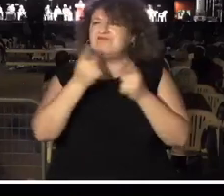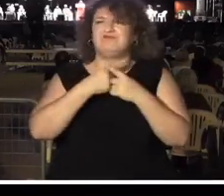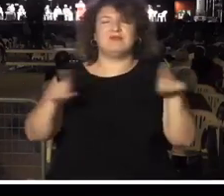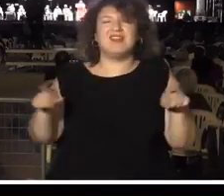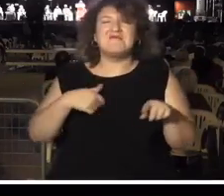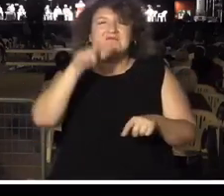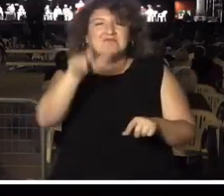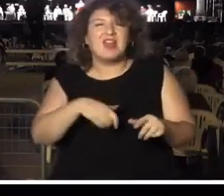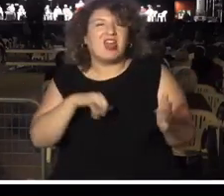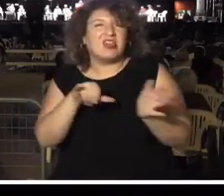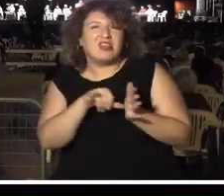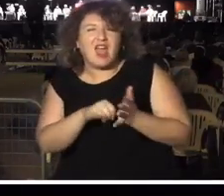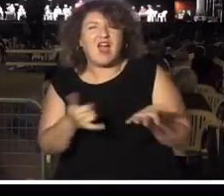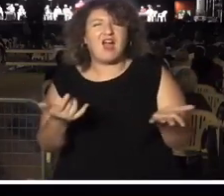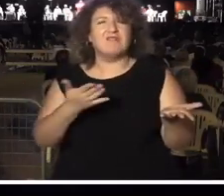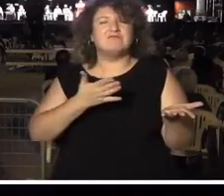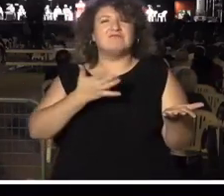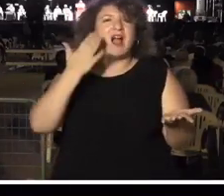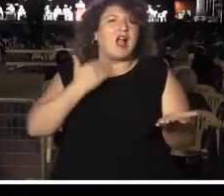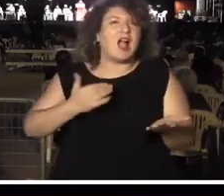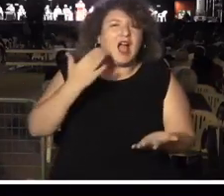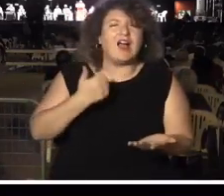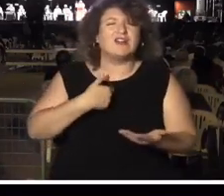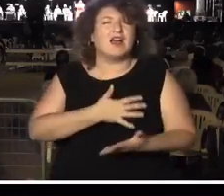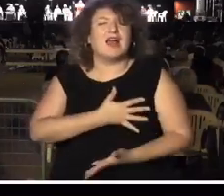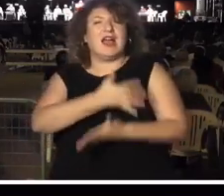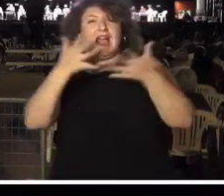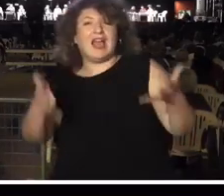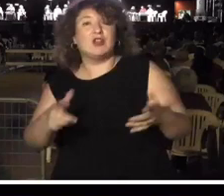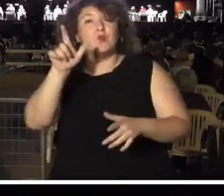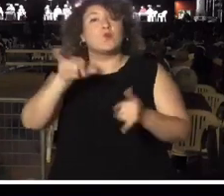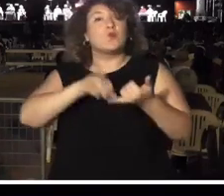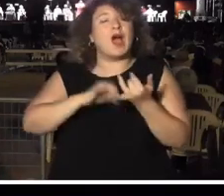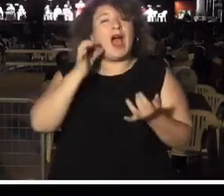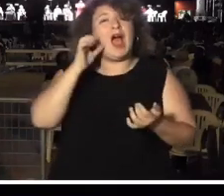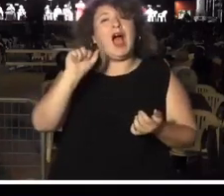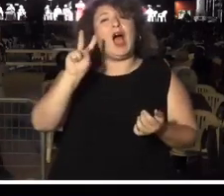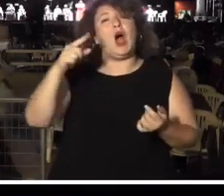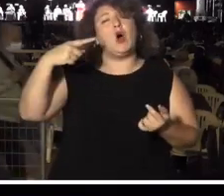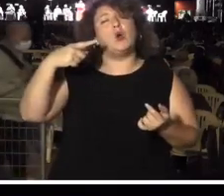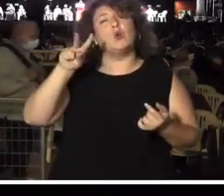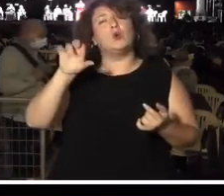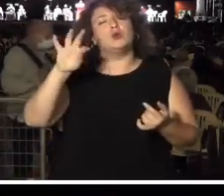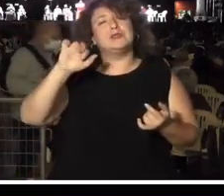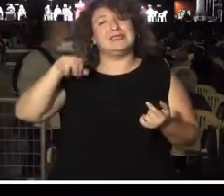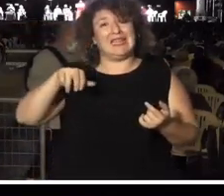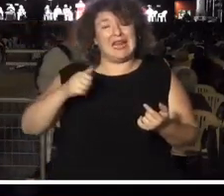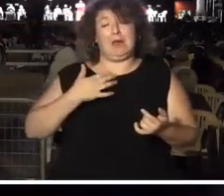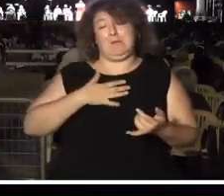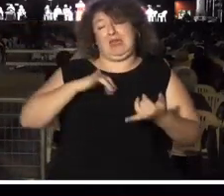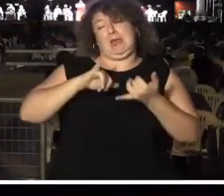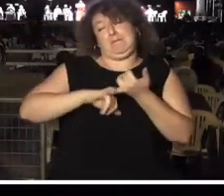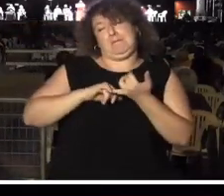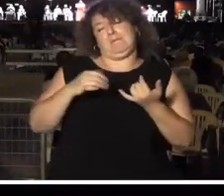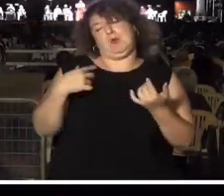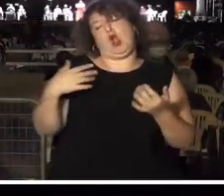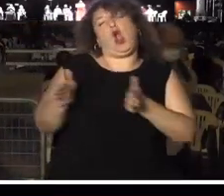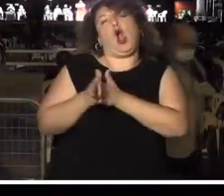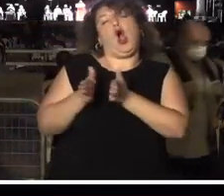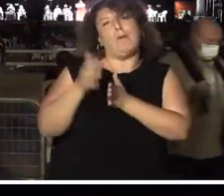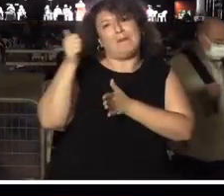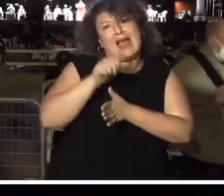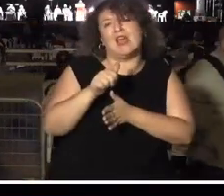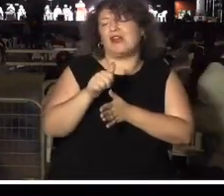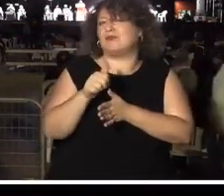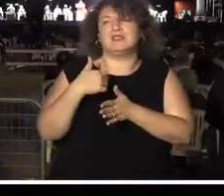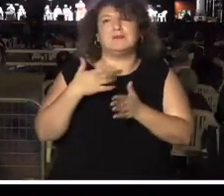cariñosa, generosa. Él y Agustina nos abrieron, a mí y a mi compañero, las puertas de casa. Hecho de